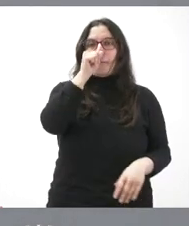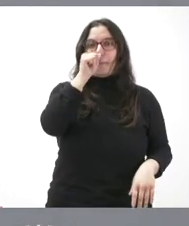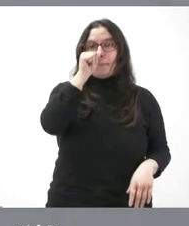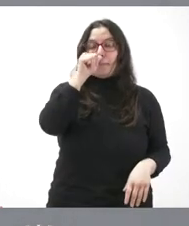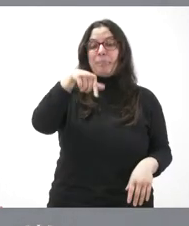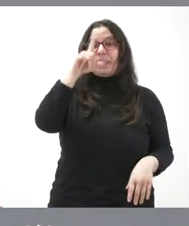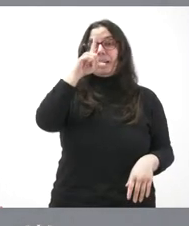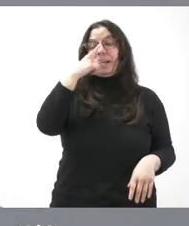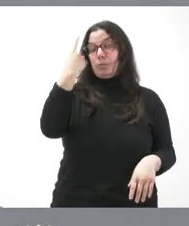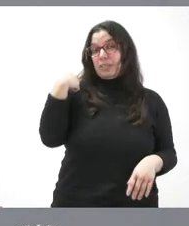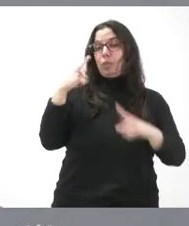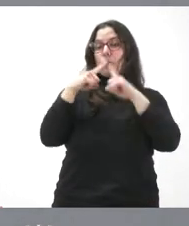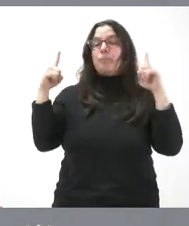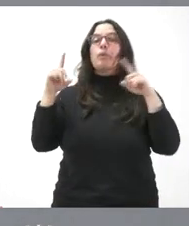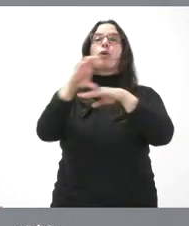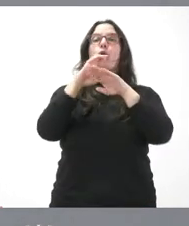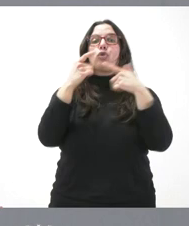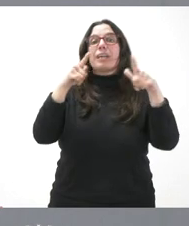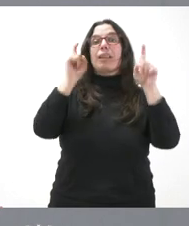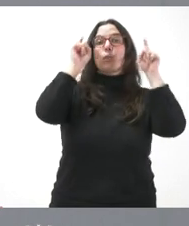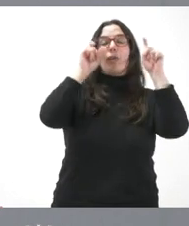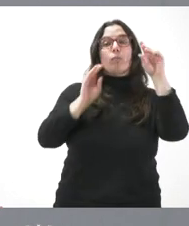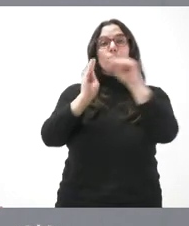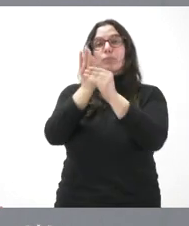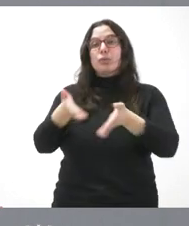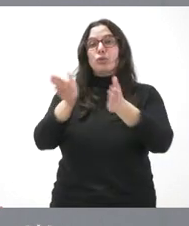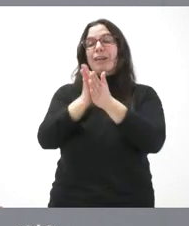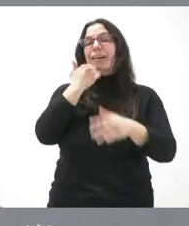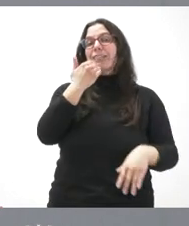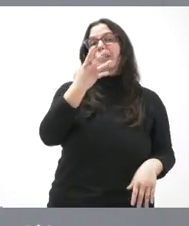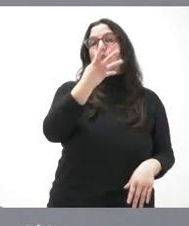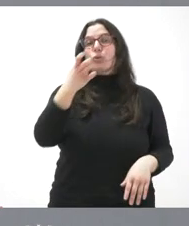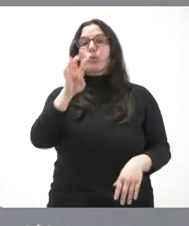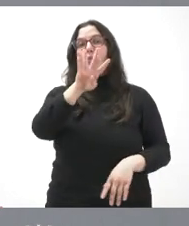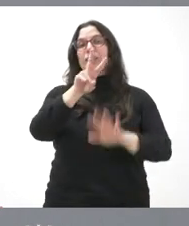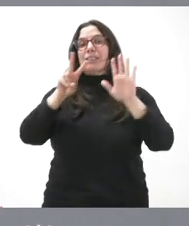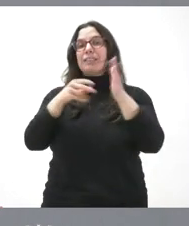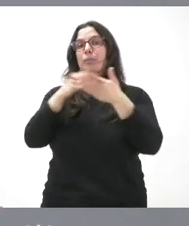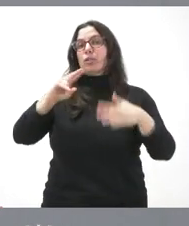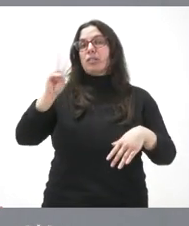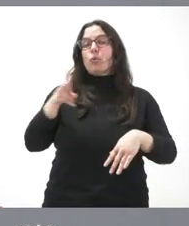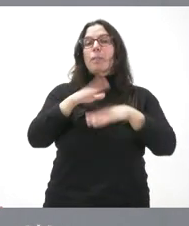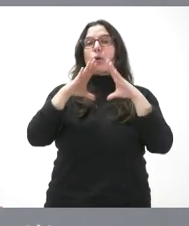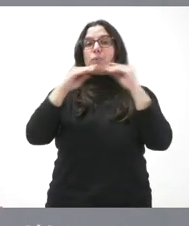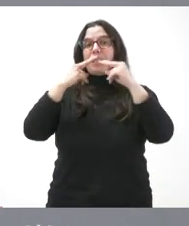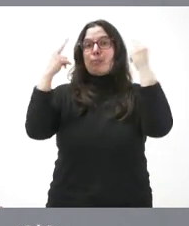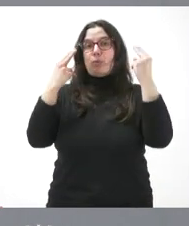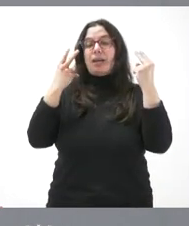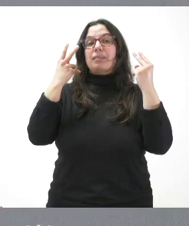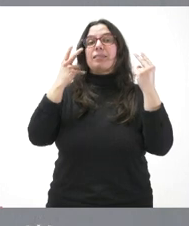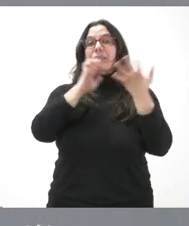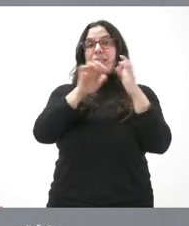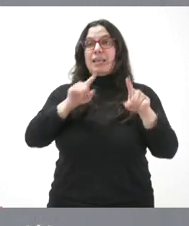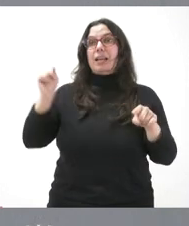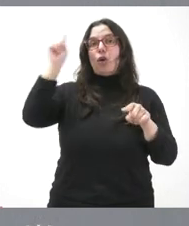año 2023, la Consejería de Educación destinó casi 447 millones de euros a las universidades públicas de Castilla y León, que supuso un